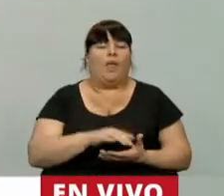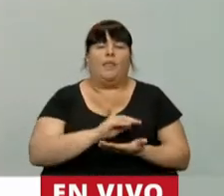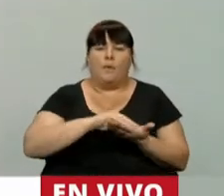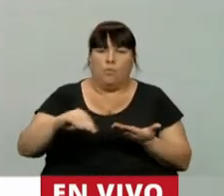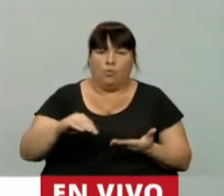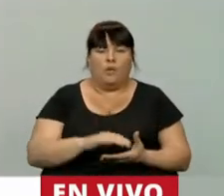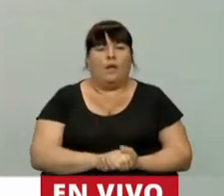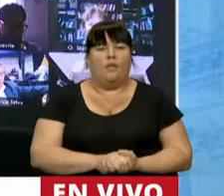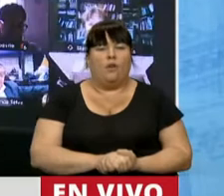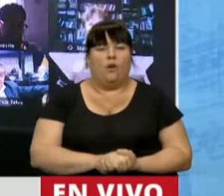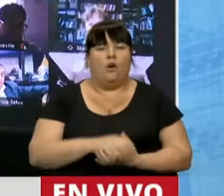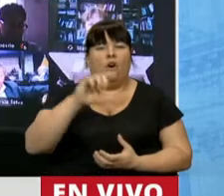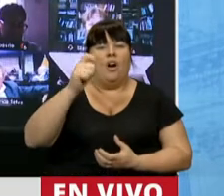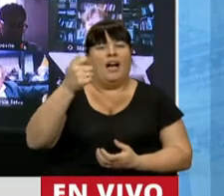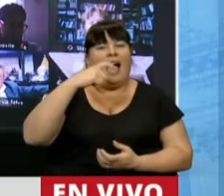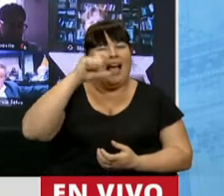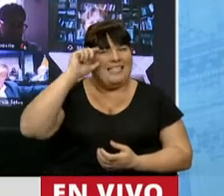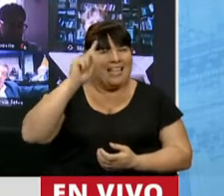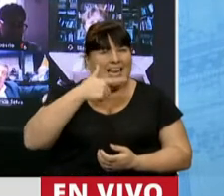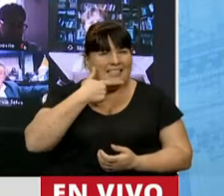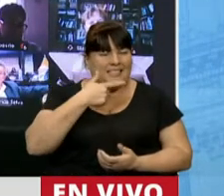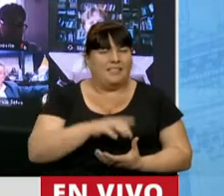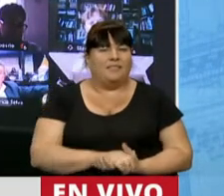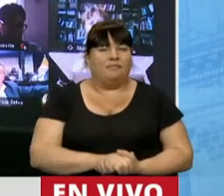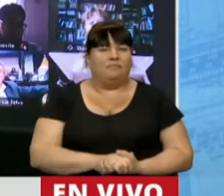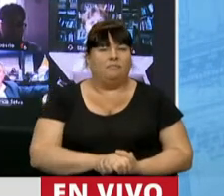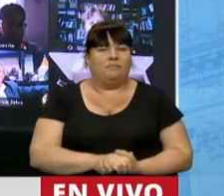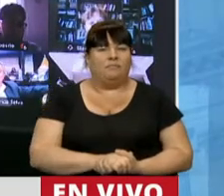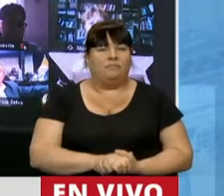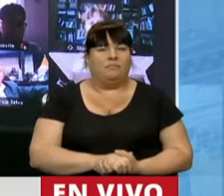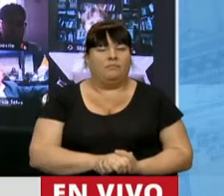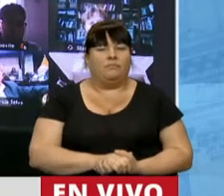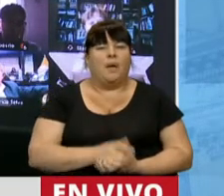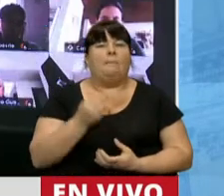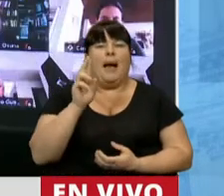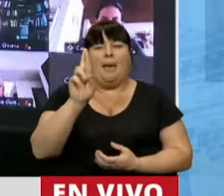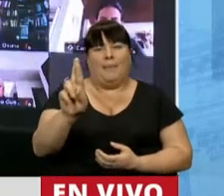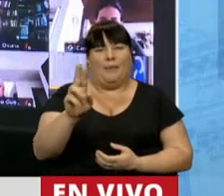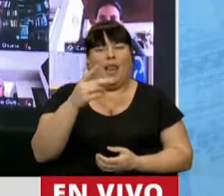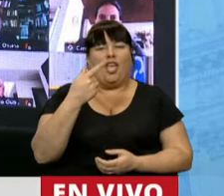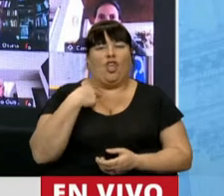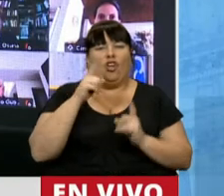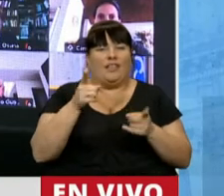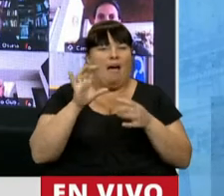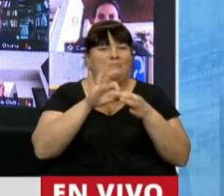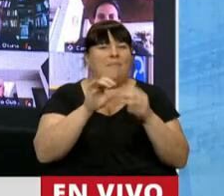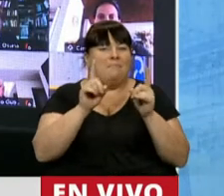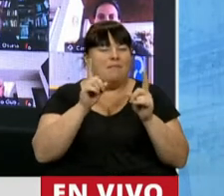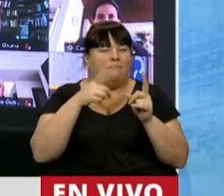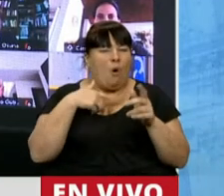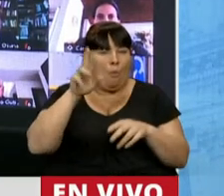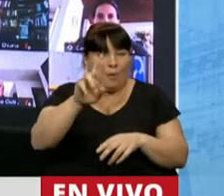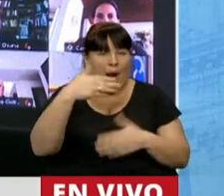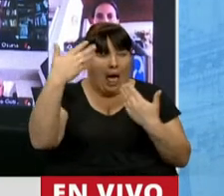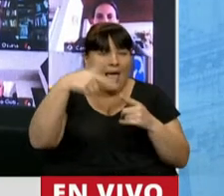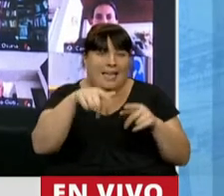el diputado Cáceres. Mi moción de privilegio estaba vinculada fundamentalmente